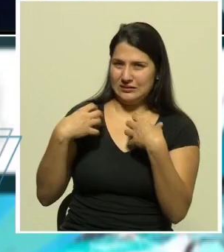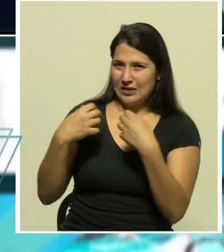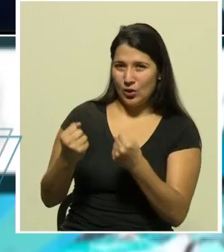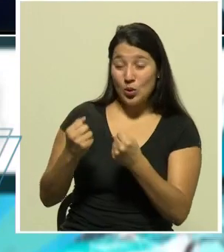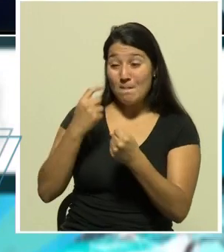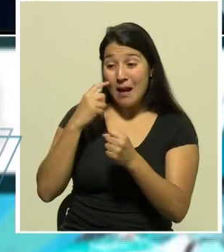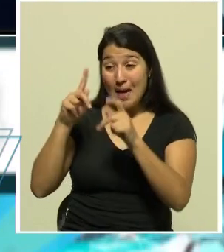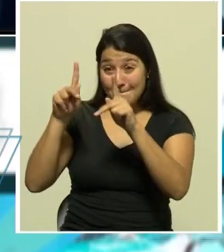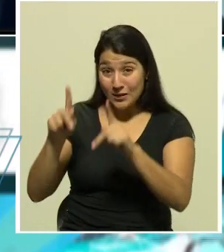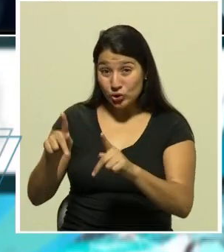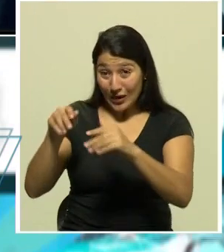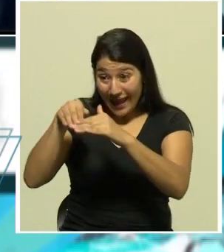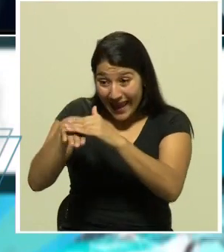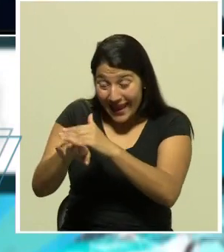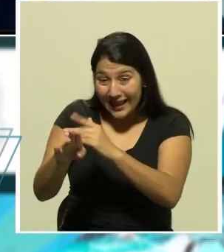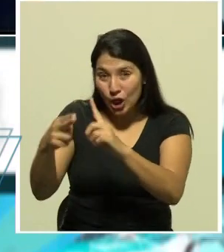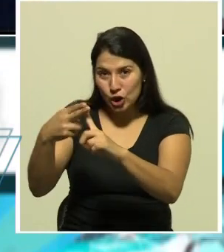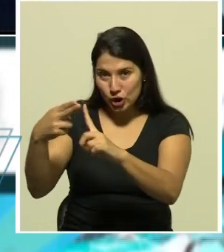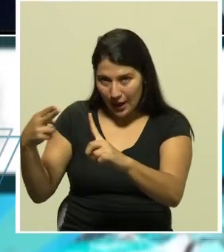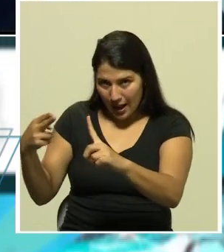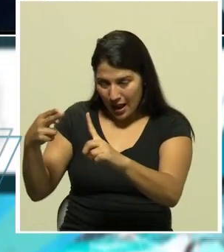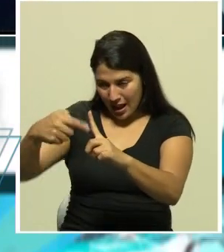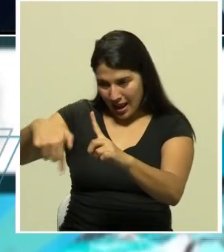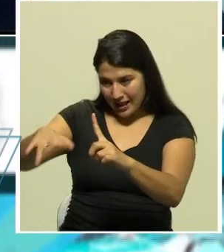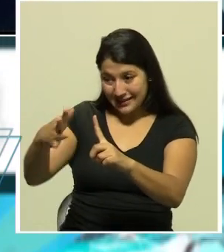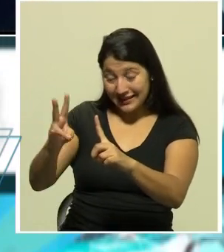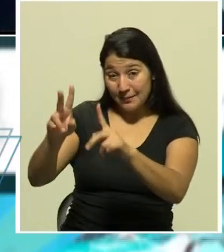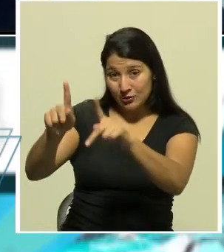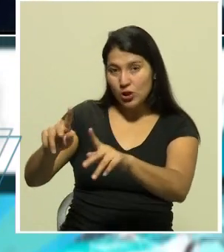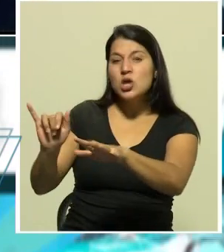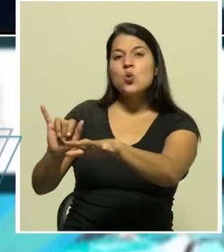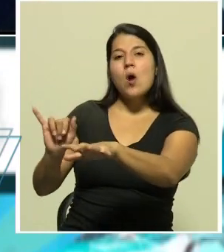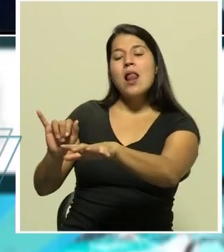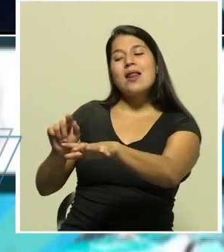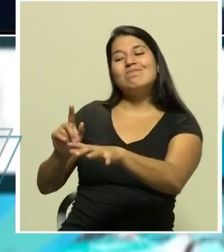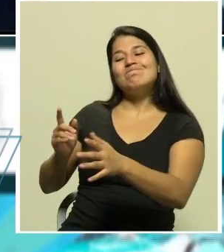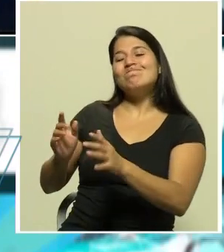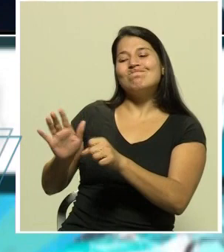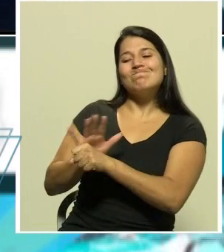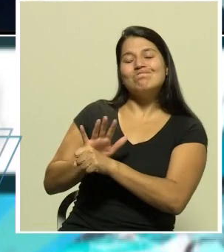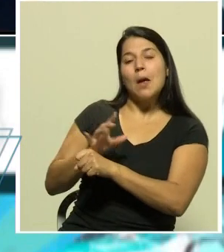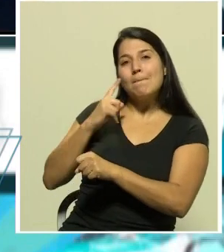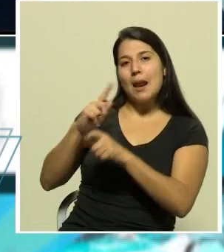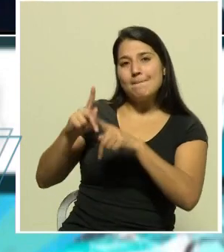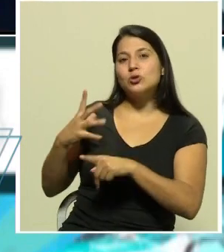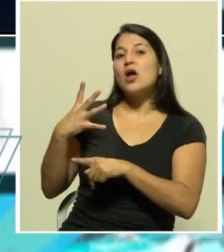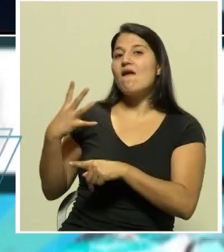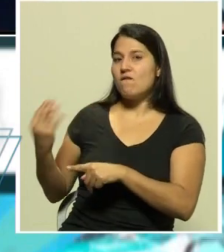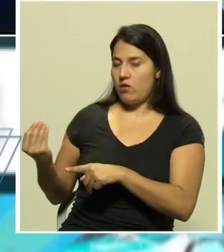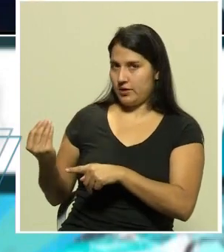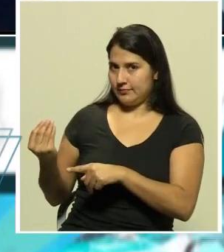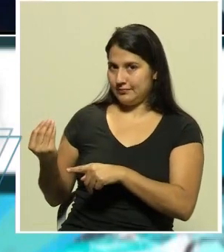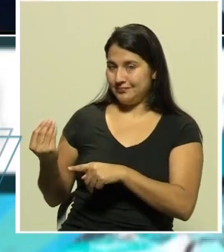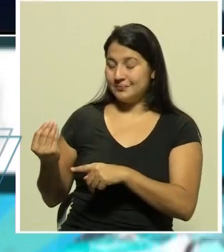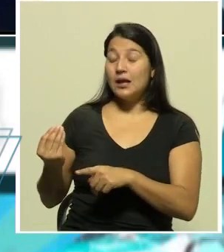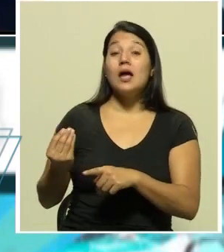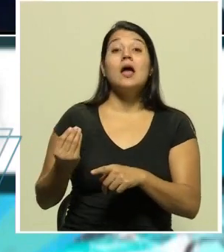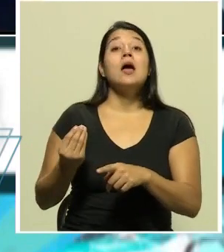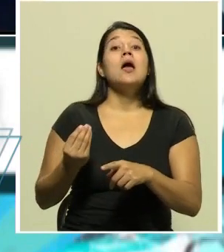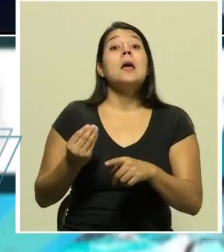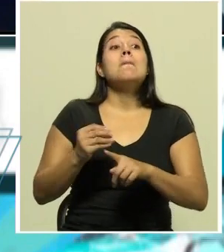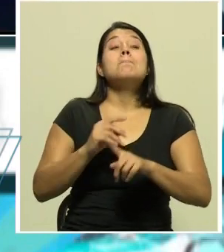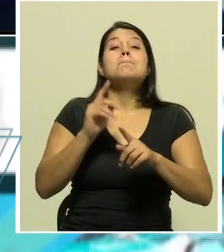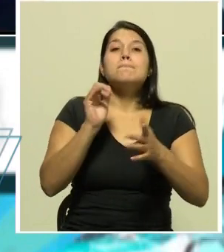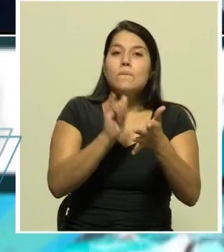afuera esto más que la manifestación popular fue lo que motivó la salida porque donde nos dimos cuenta que había